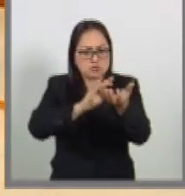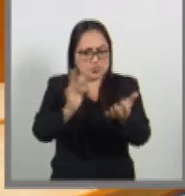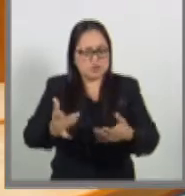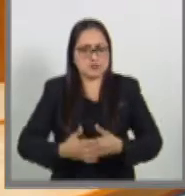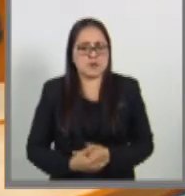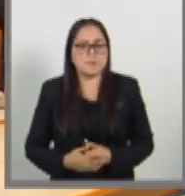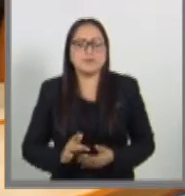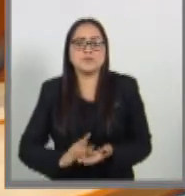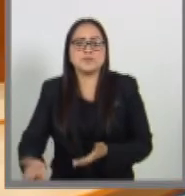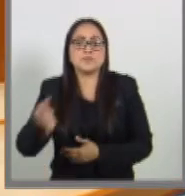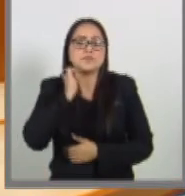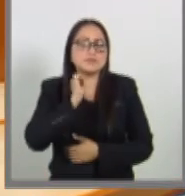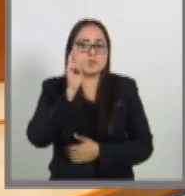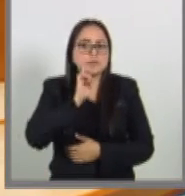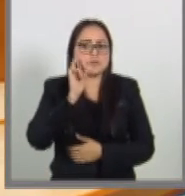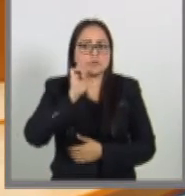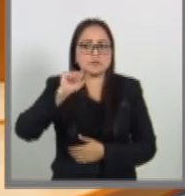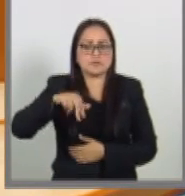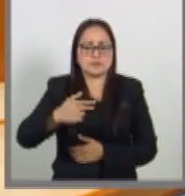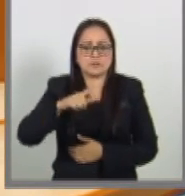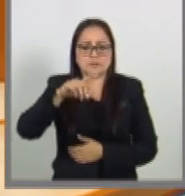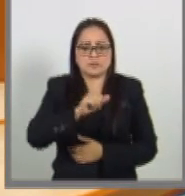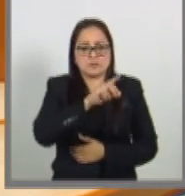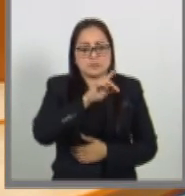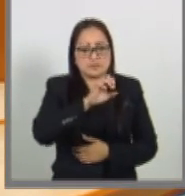Gracias, senadora Angélica de la Peña.